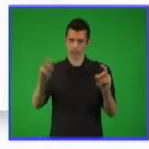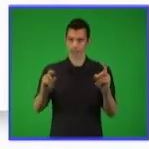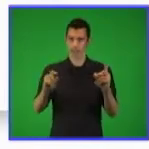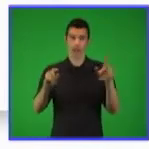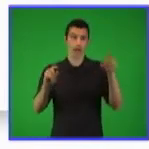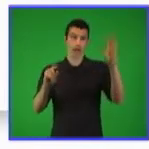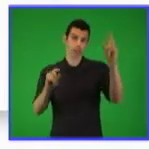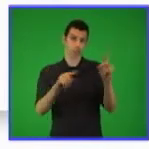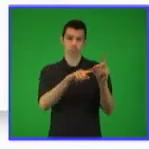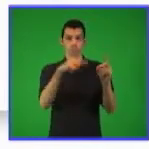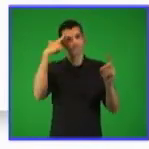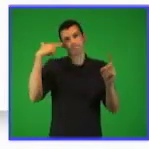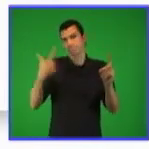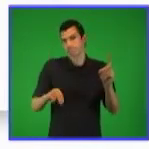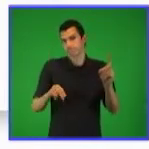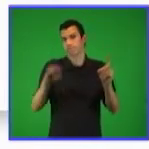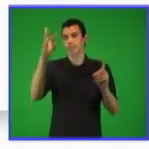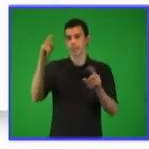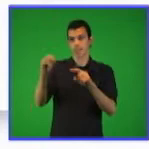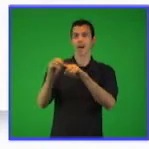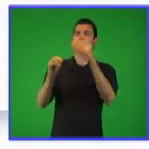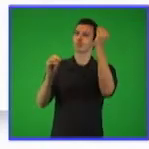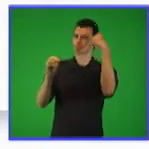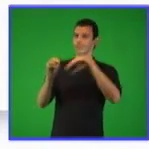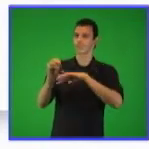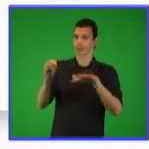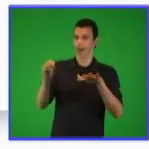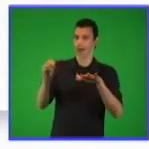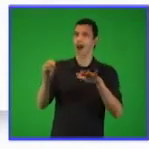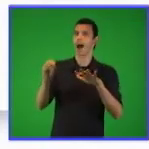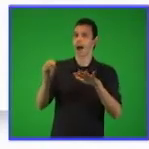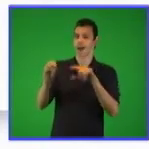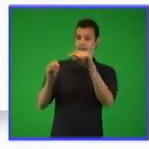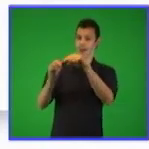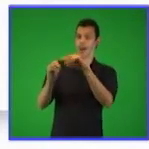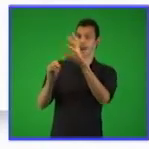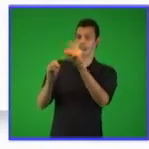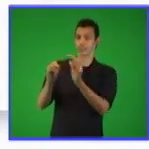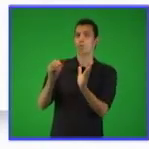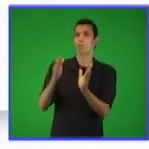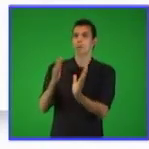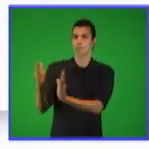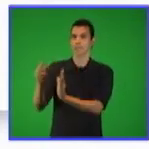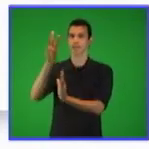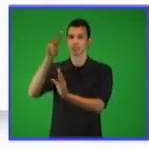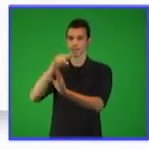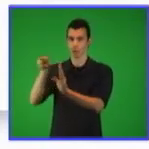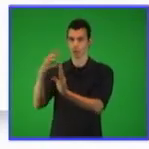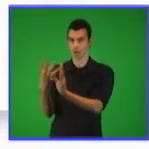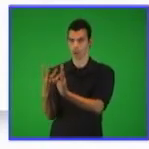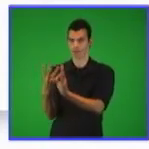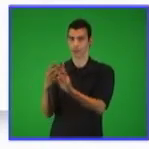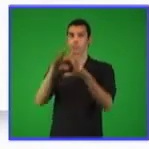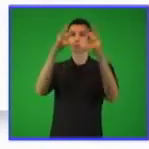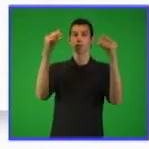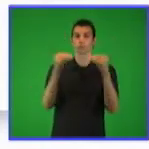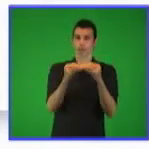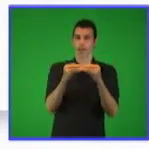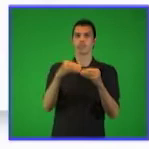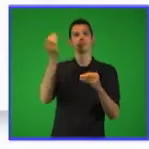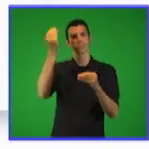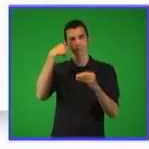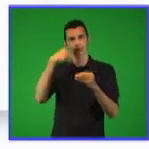decir, que entre ambos cortan siete cuartos, que representa o es equivalente a las